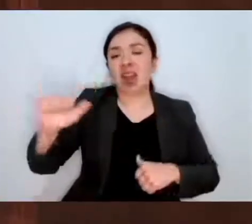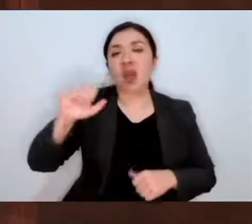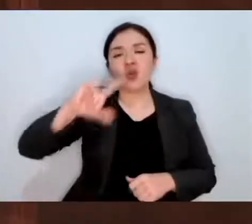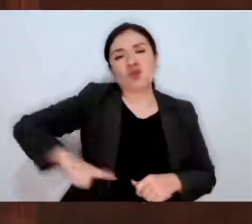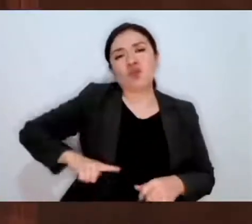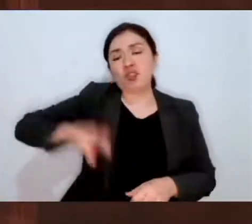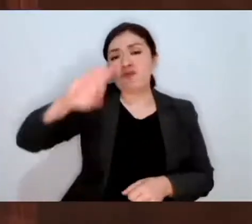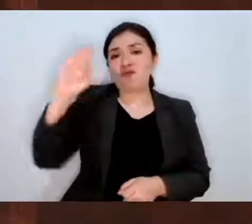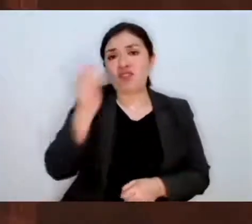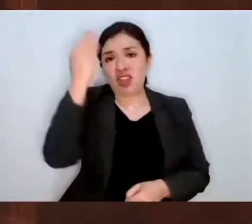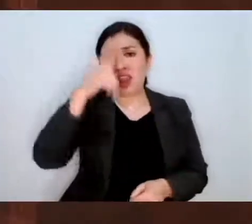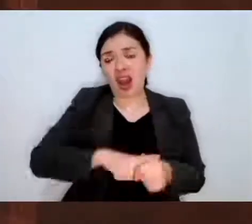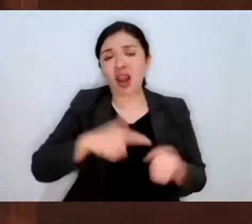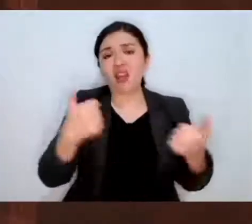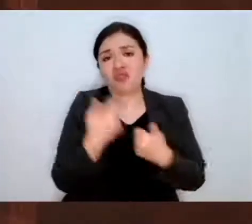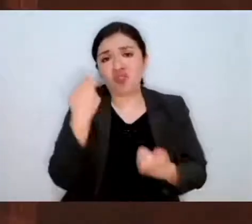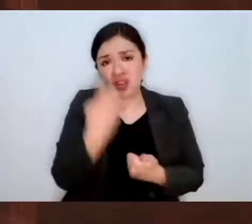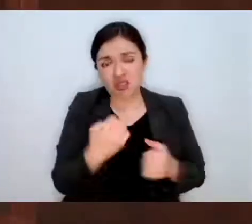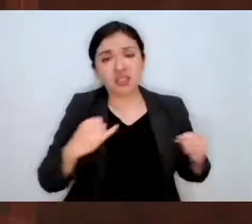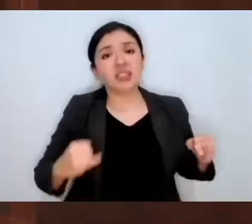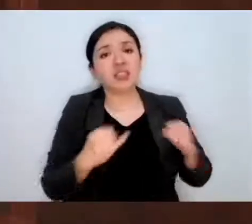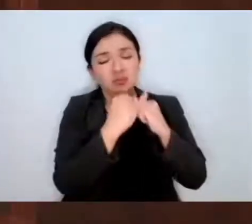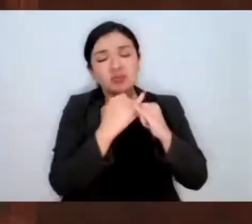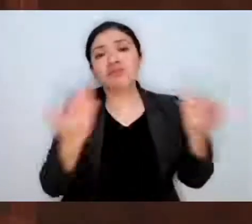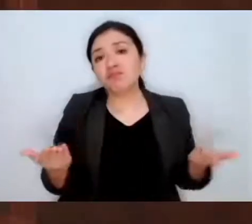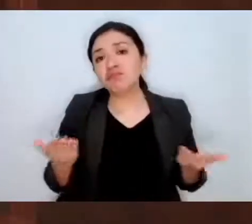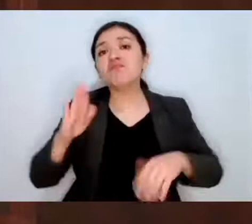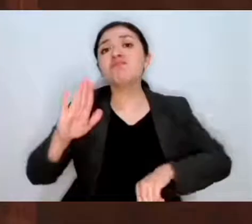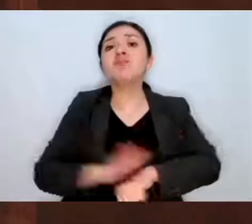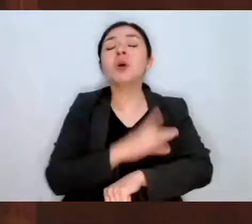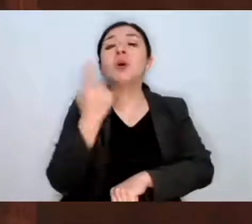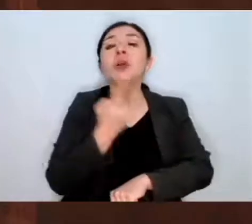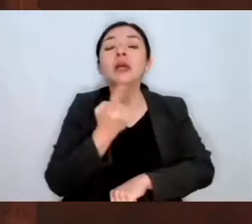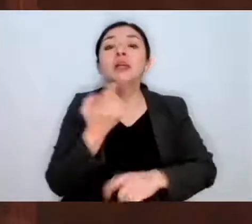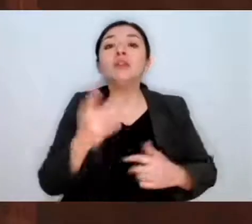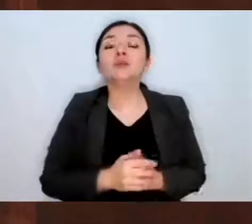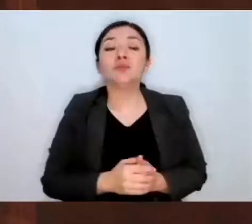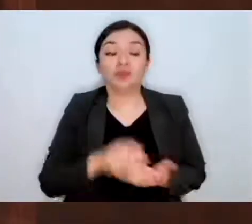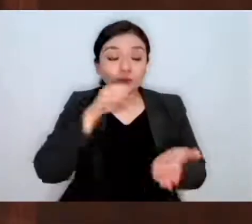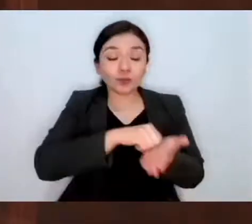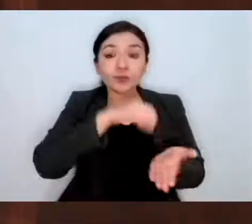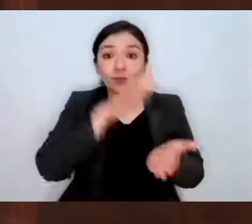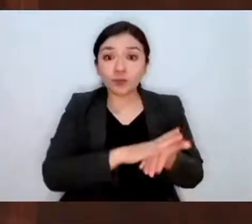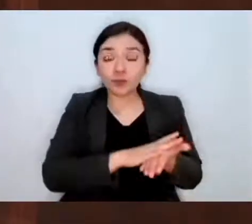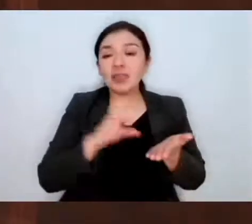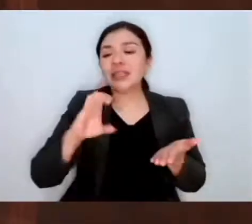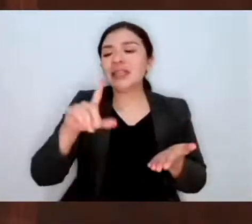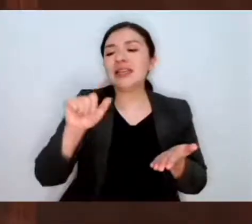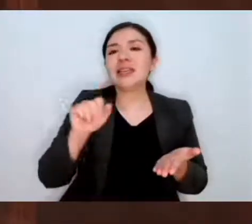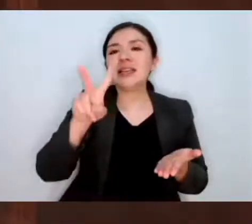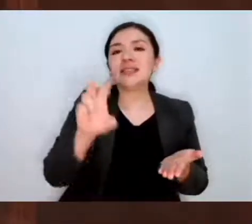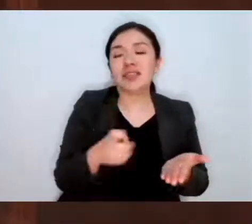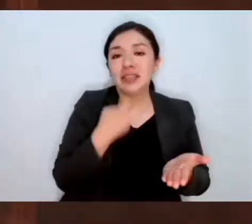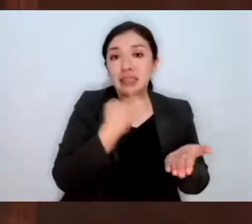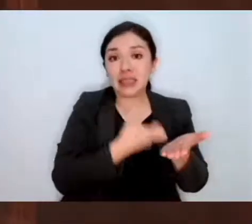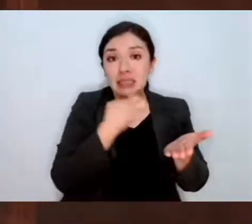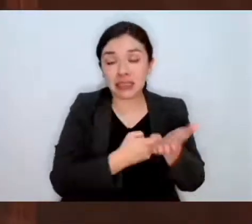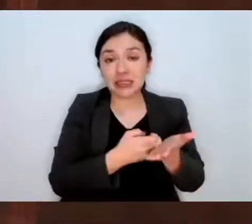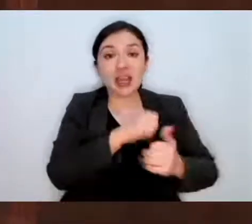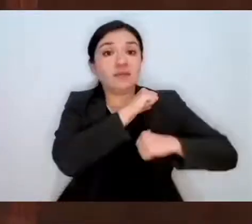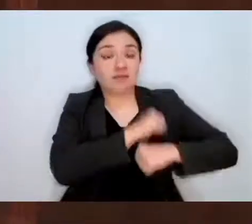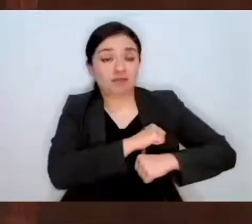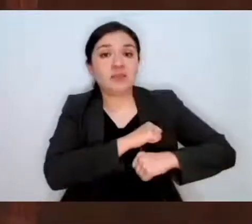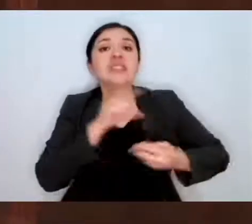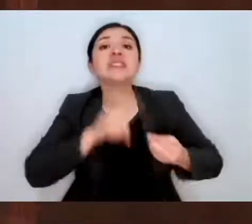dependencia, porque el registro o la clave correspondiente la